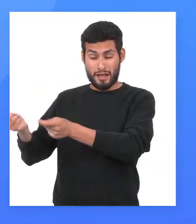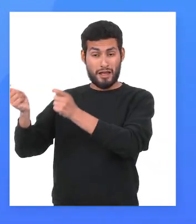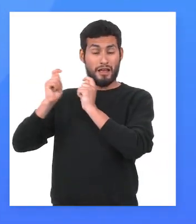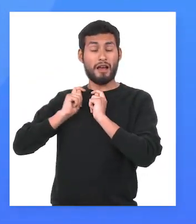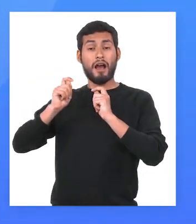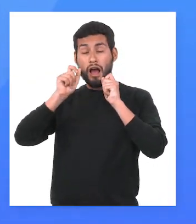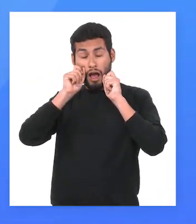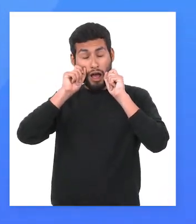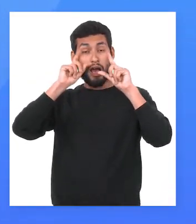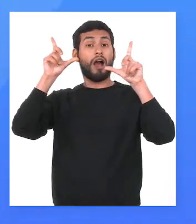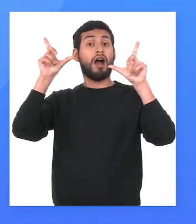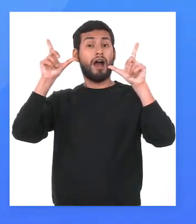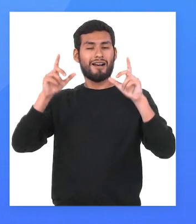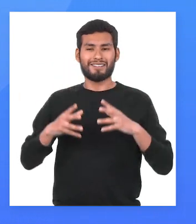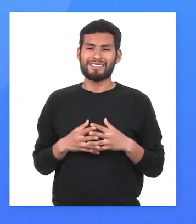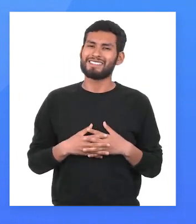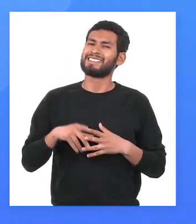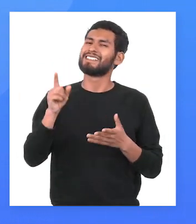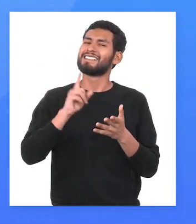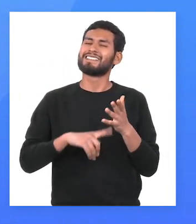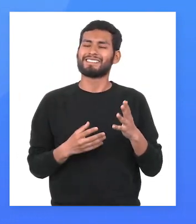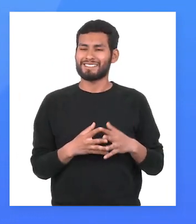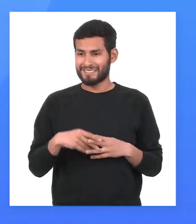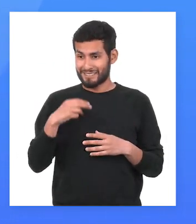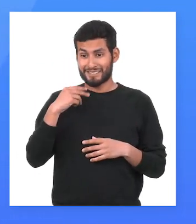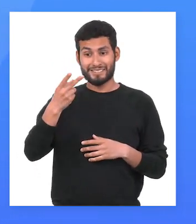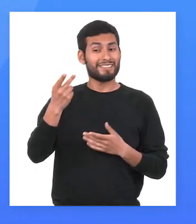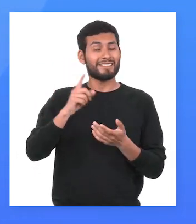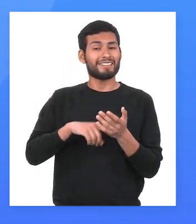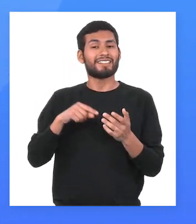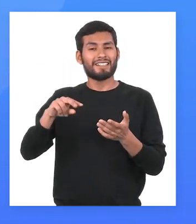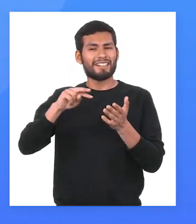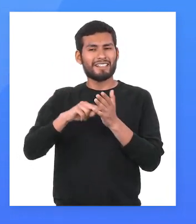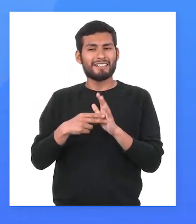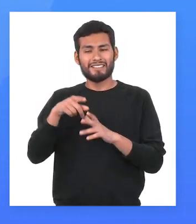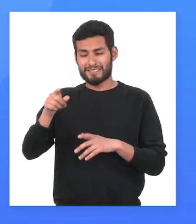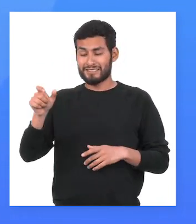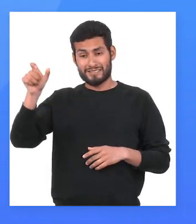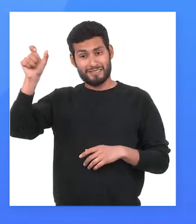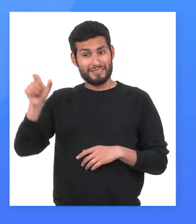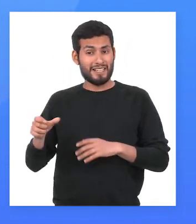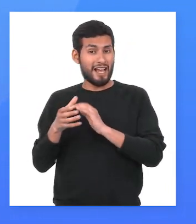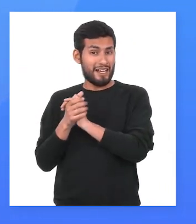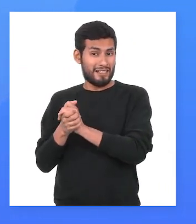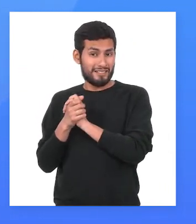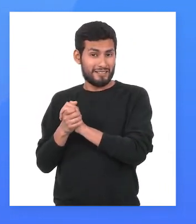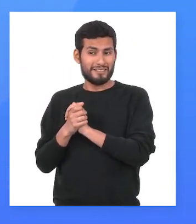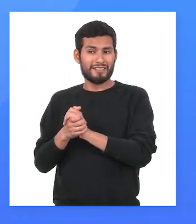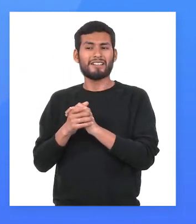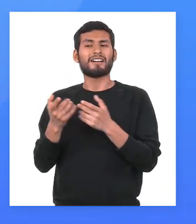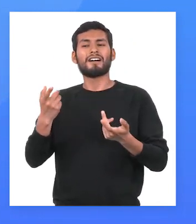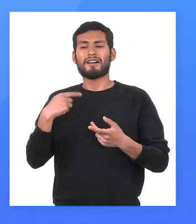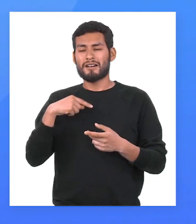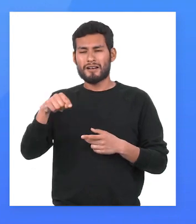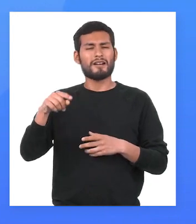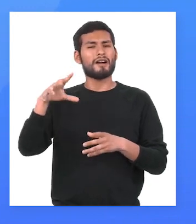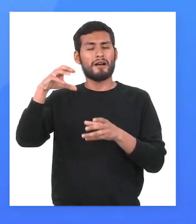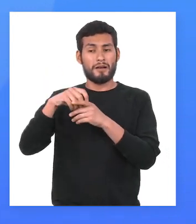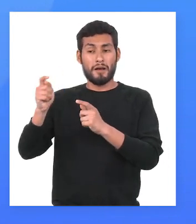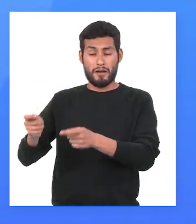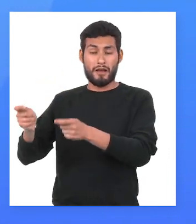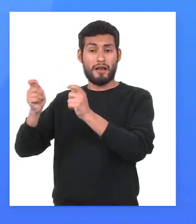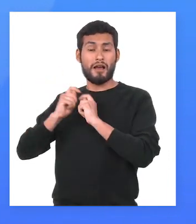me dieron una gran sorpresa, podemos distinguir en principio dos sintagmas. Con función de sujeto, mis amigos. Con función de